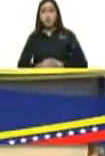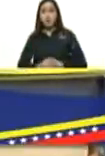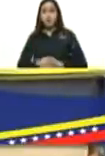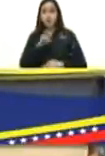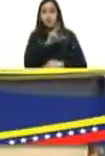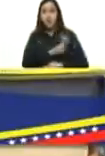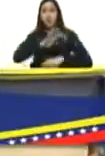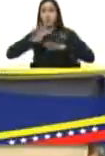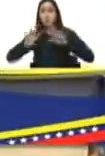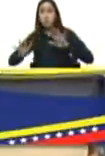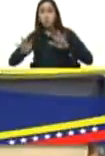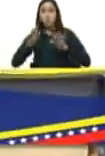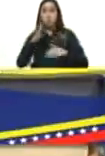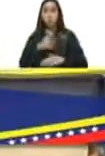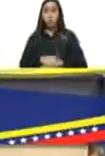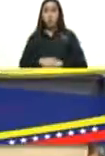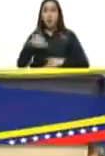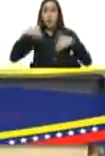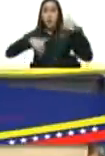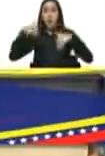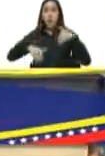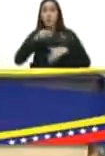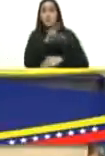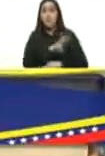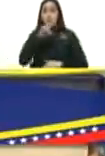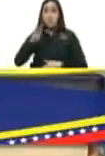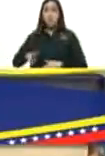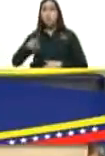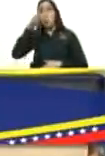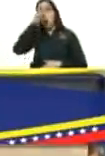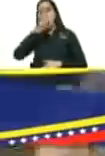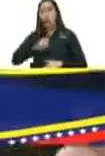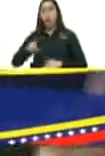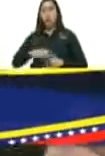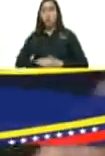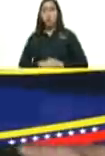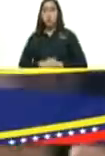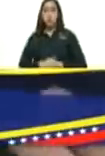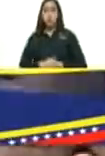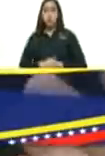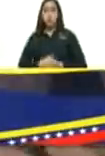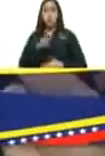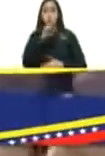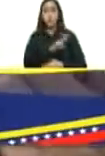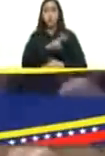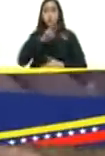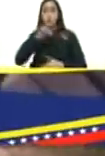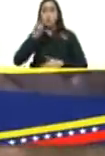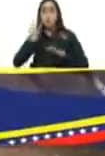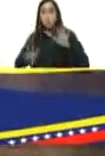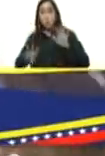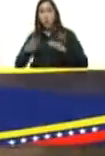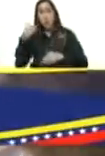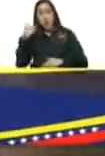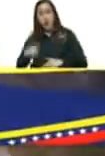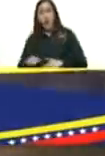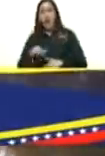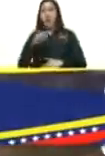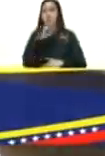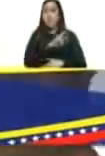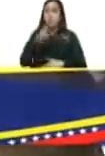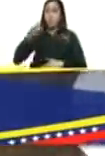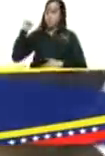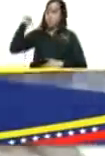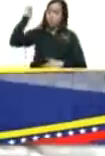elecciones en 22 años 29 elecciones en 22 años